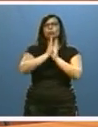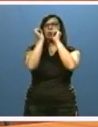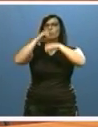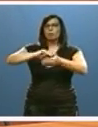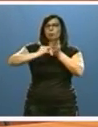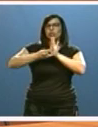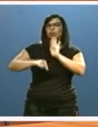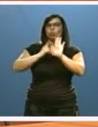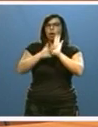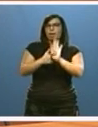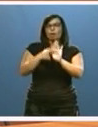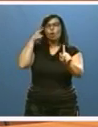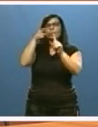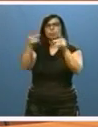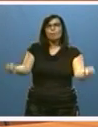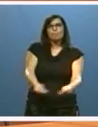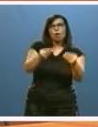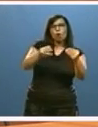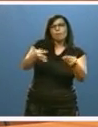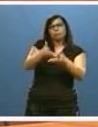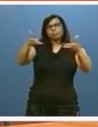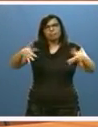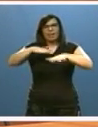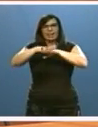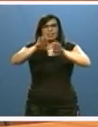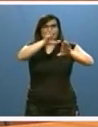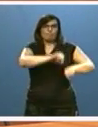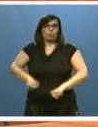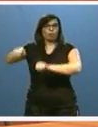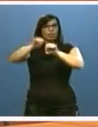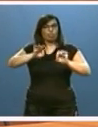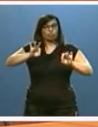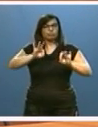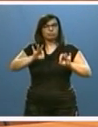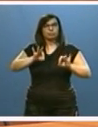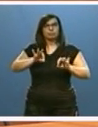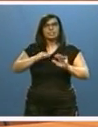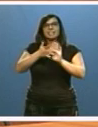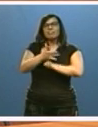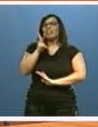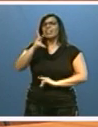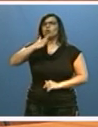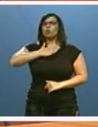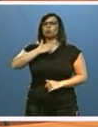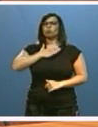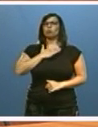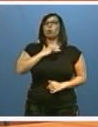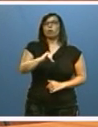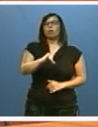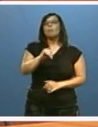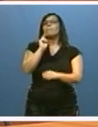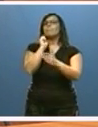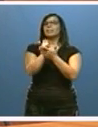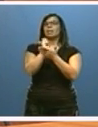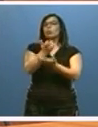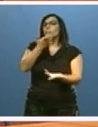proyecto de ley dirigido a mejorar y ampliar la red de protección, elevando a la categoría de derecho subjetivo prestaciones